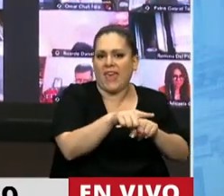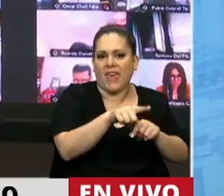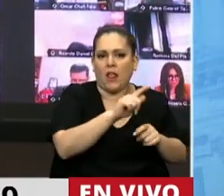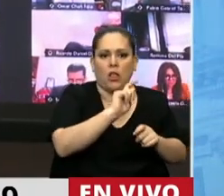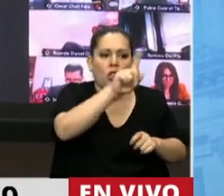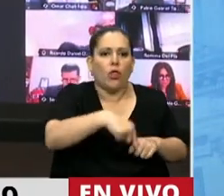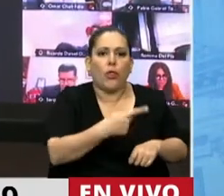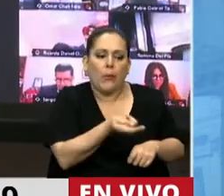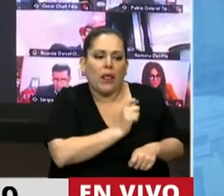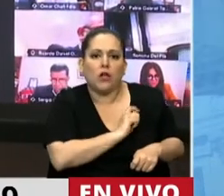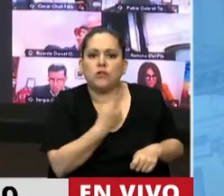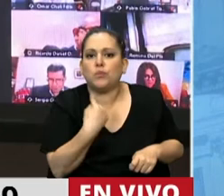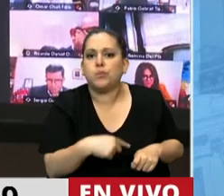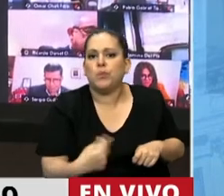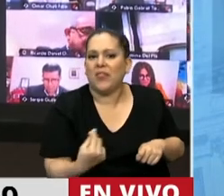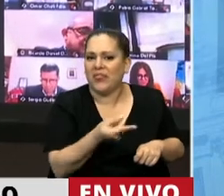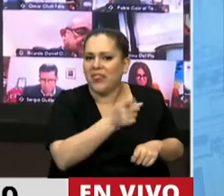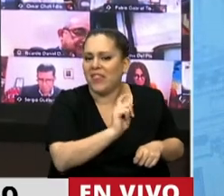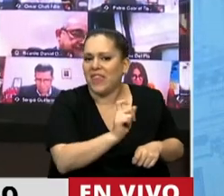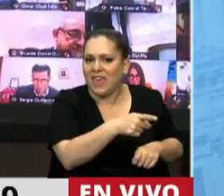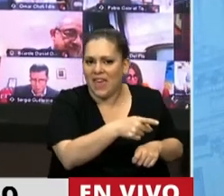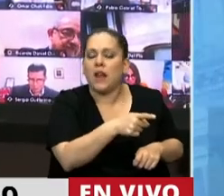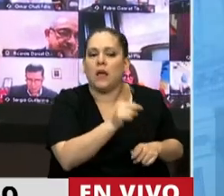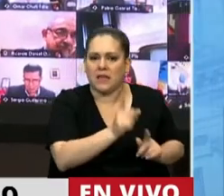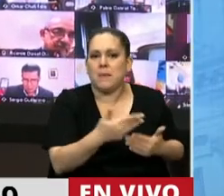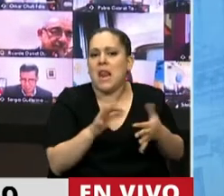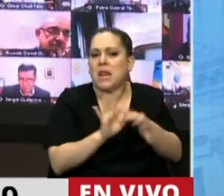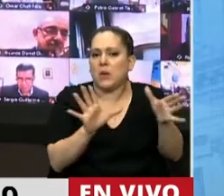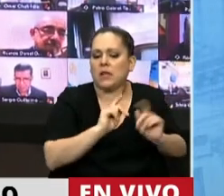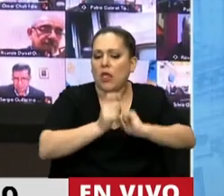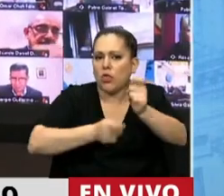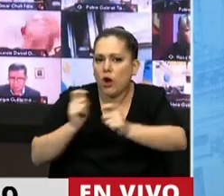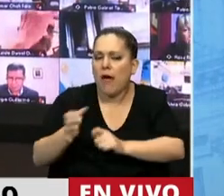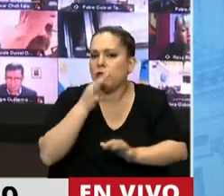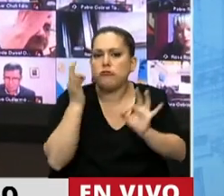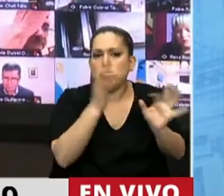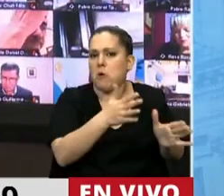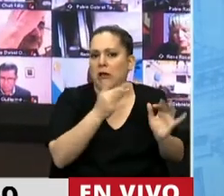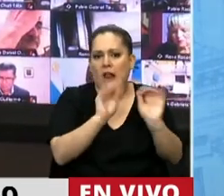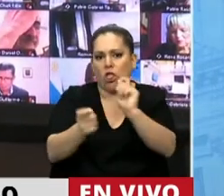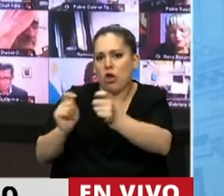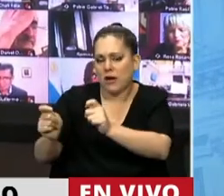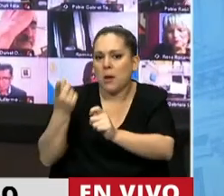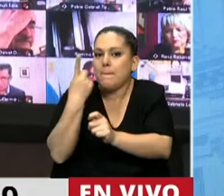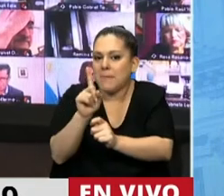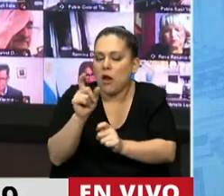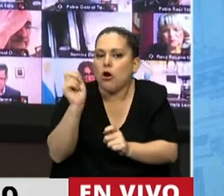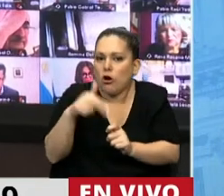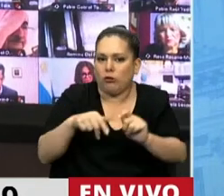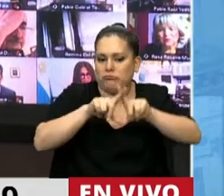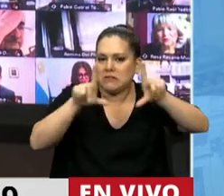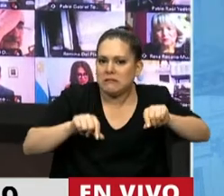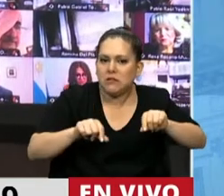donaciones y también respetar la libertad de donar y la voluntad de donar de la persona que dona a quien